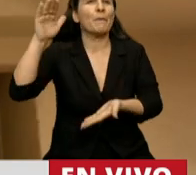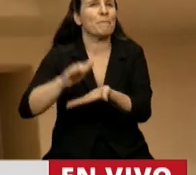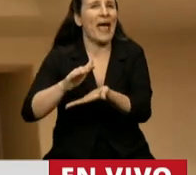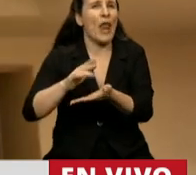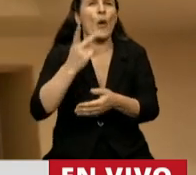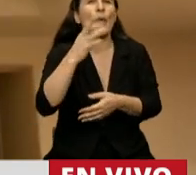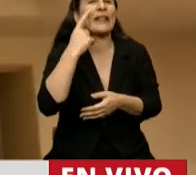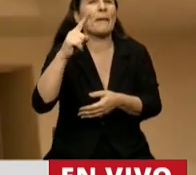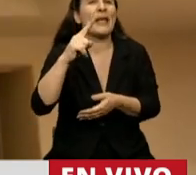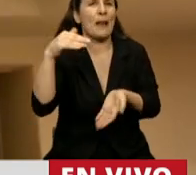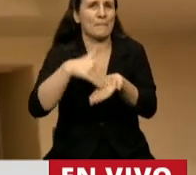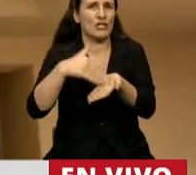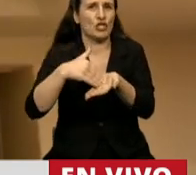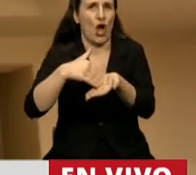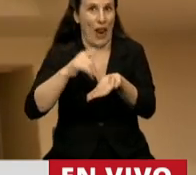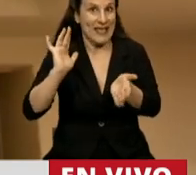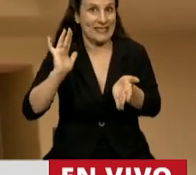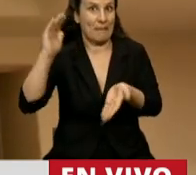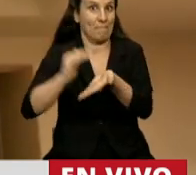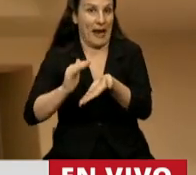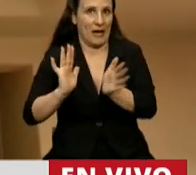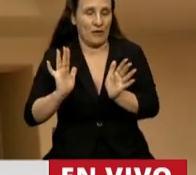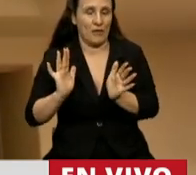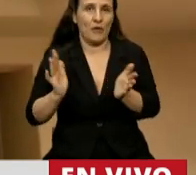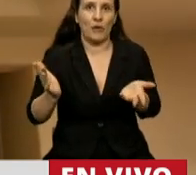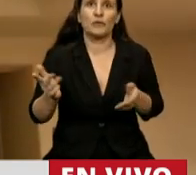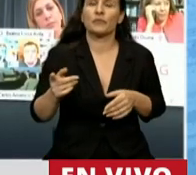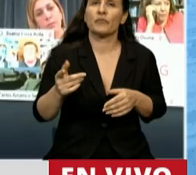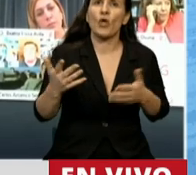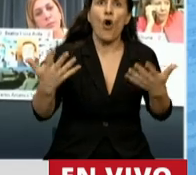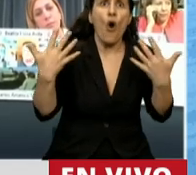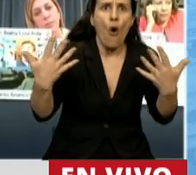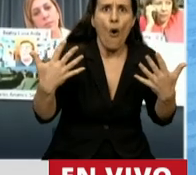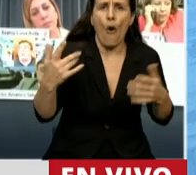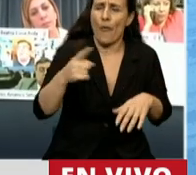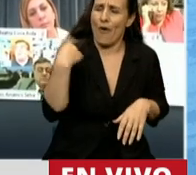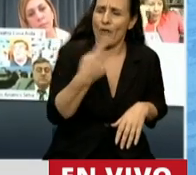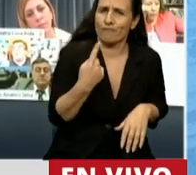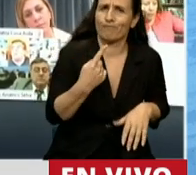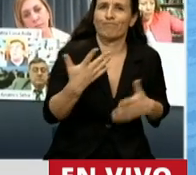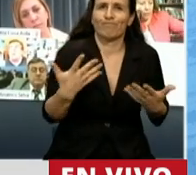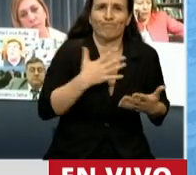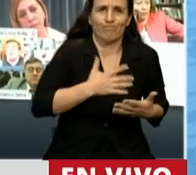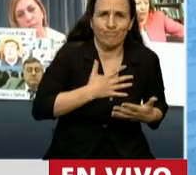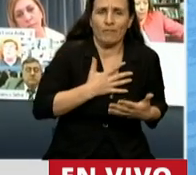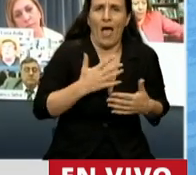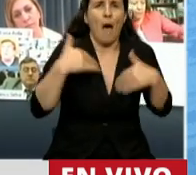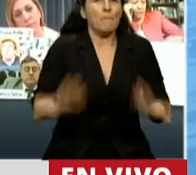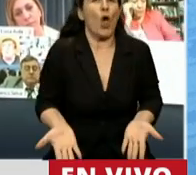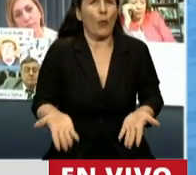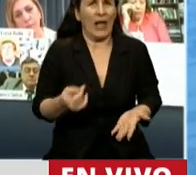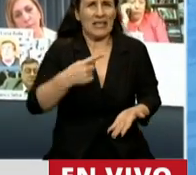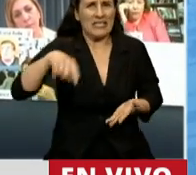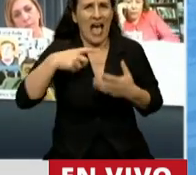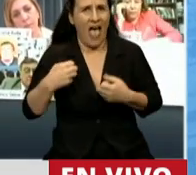millones hasta 2030. Obviamente que hay que saludarlo, hay que anotarlo y no hay que desaprovechar ese